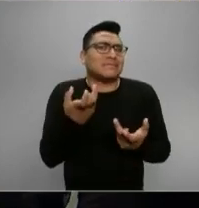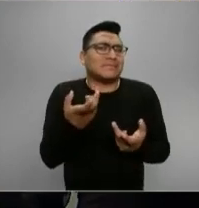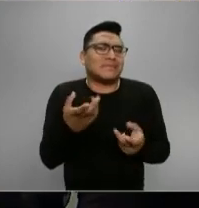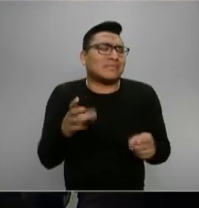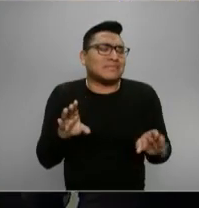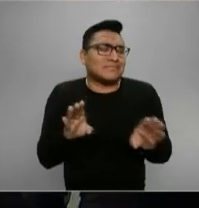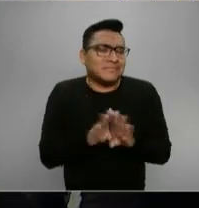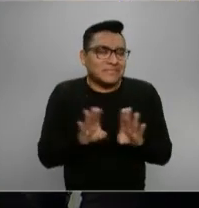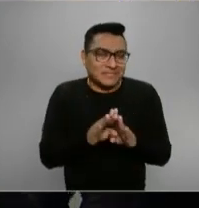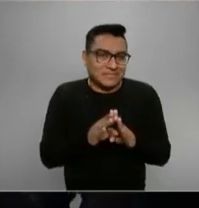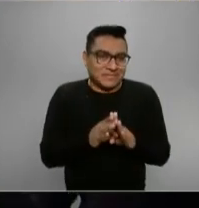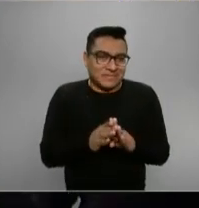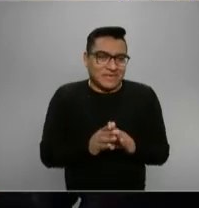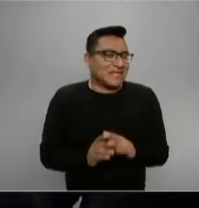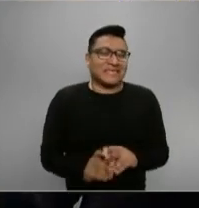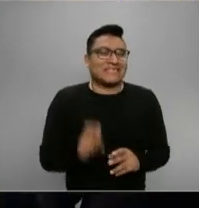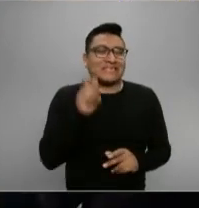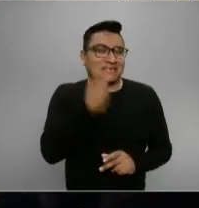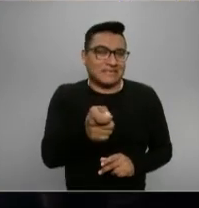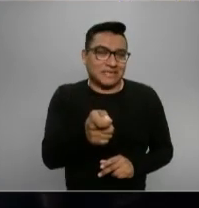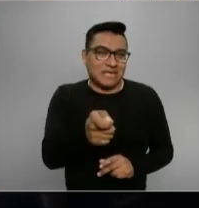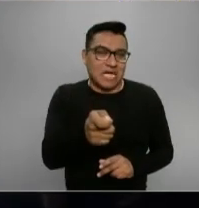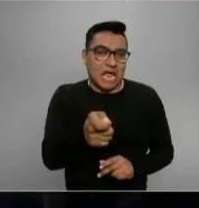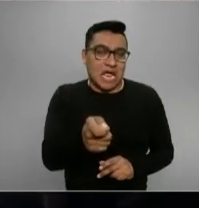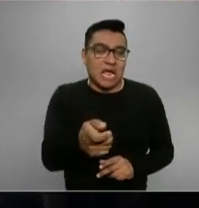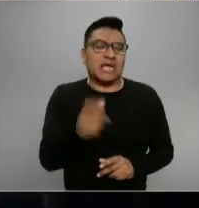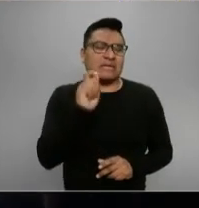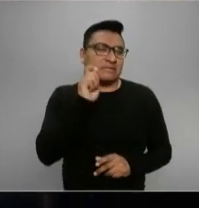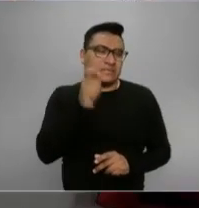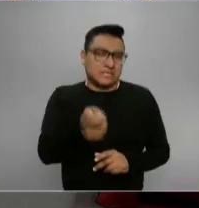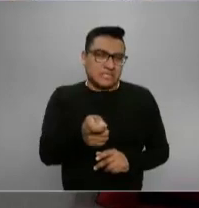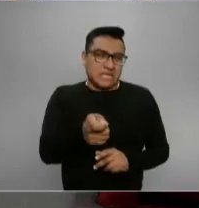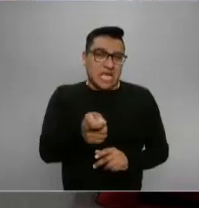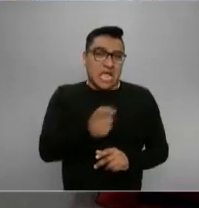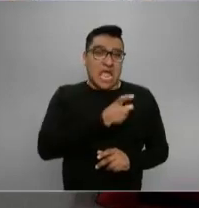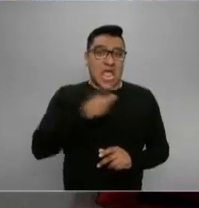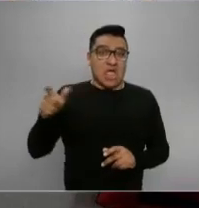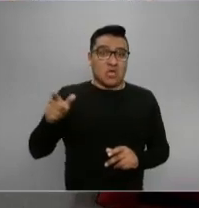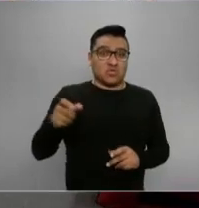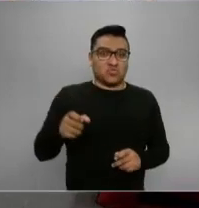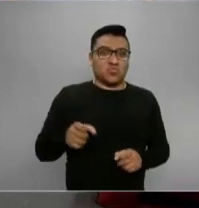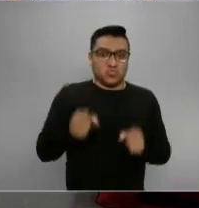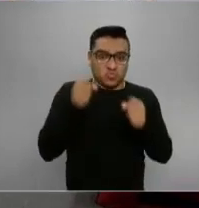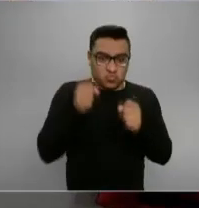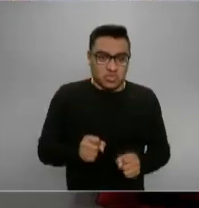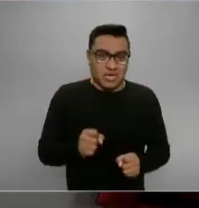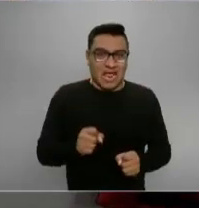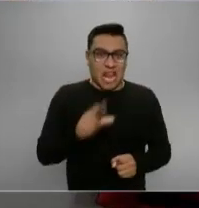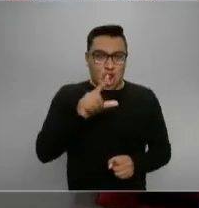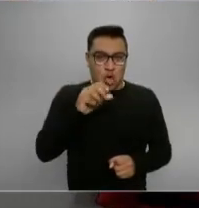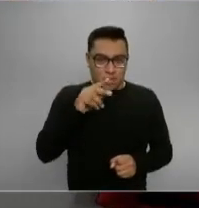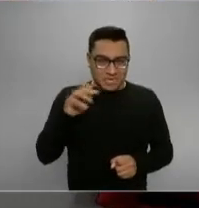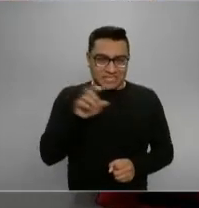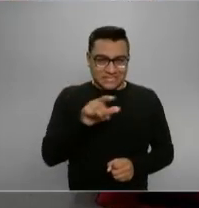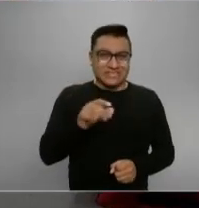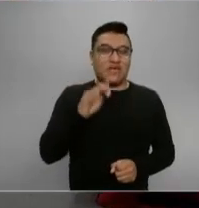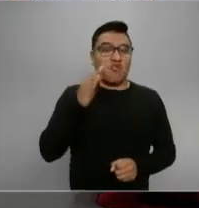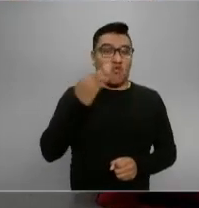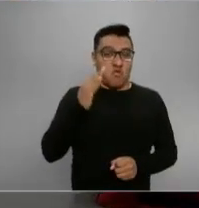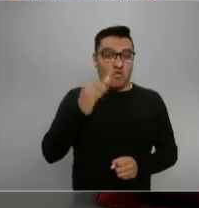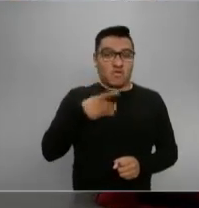Es decir, no solamente confirma que se vendieron en febrero